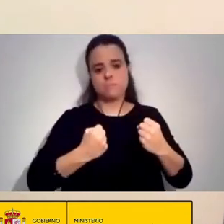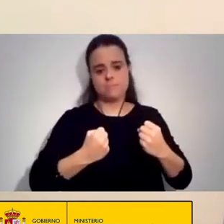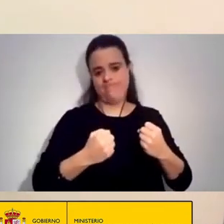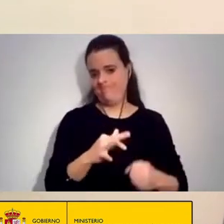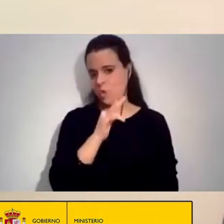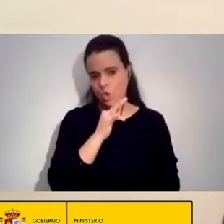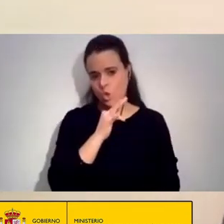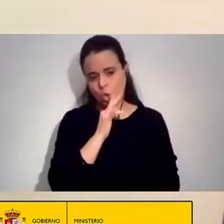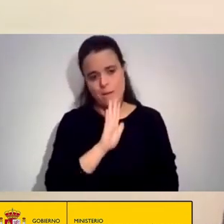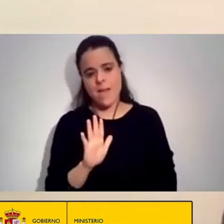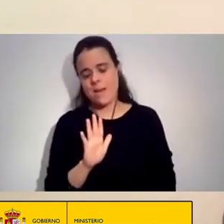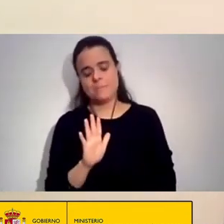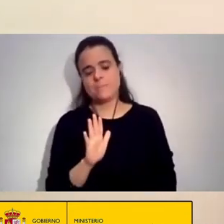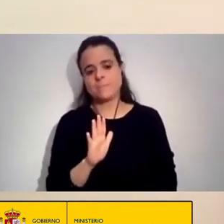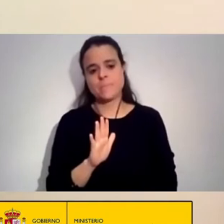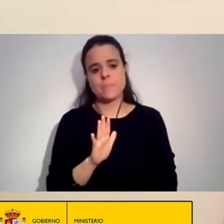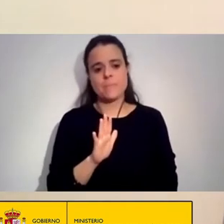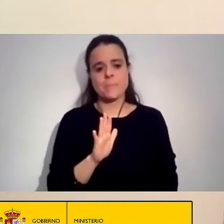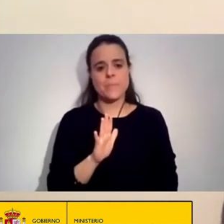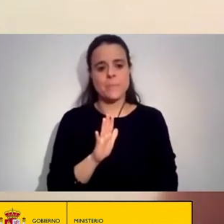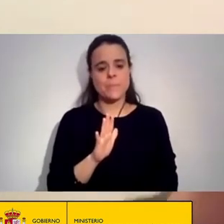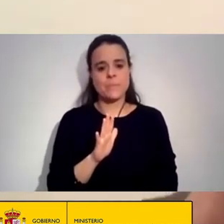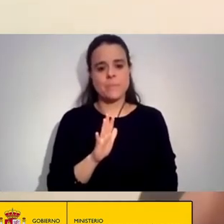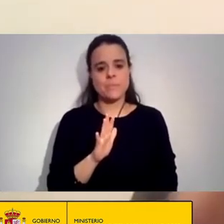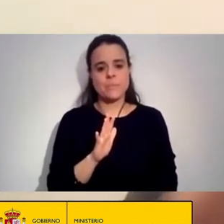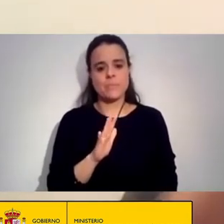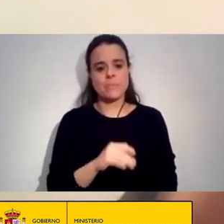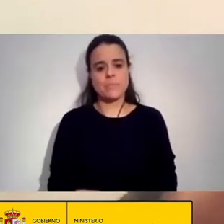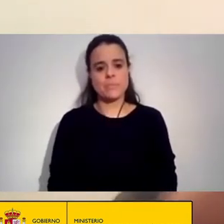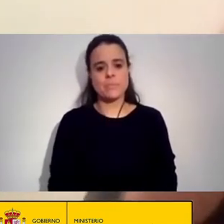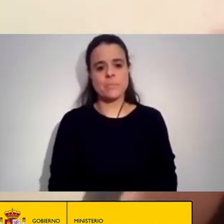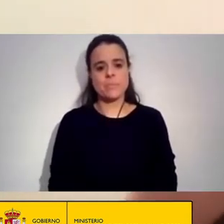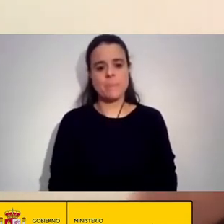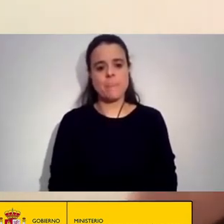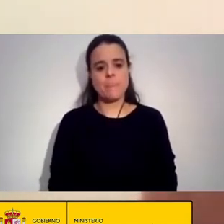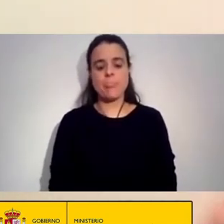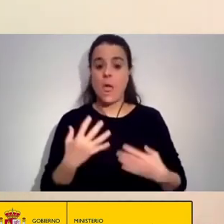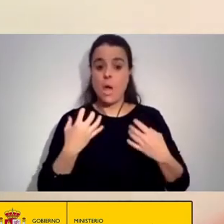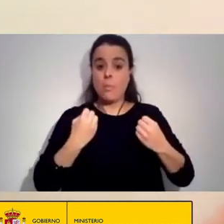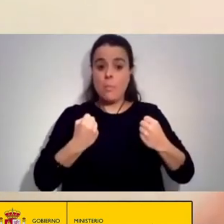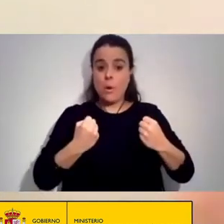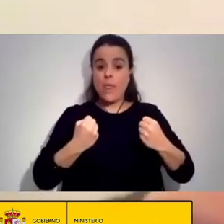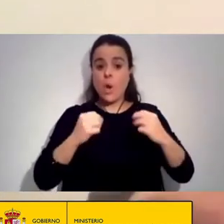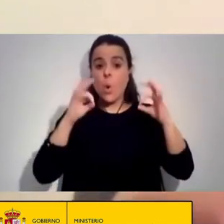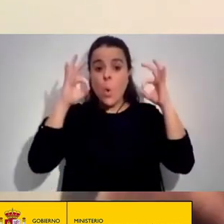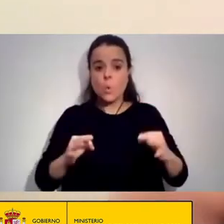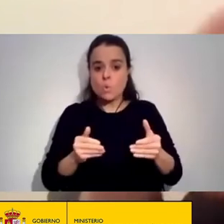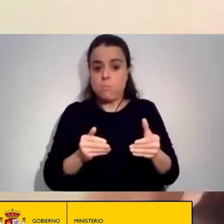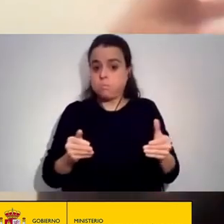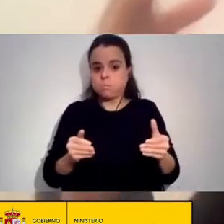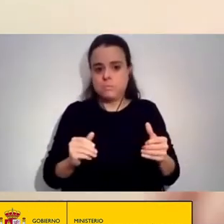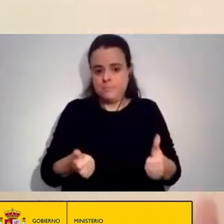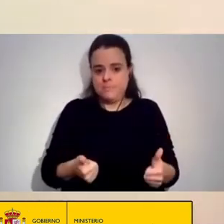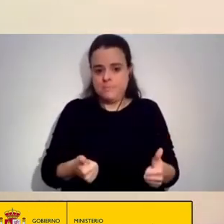no eran tan Era Su poder Apenas empezaba Y Aún había